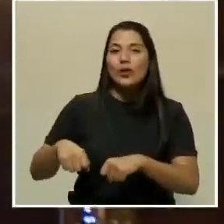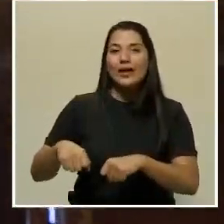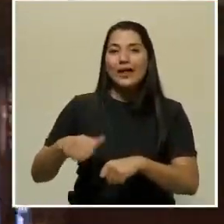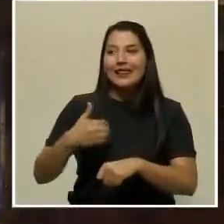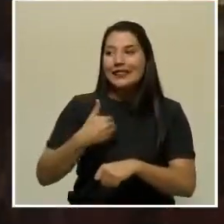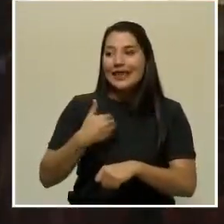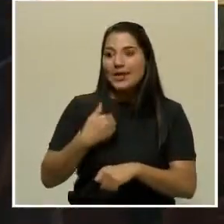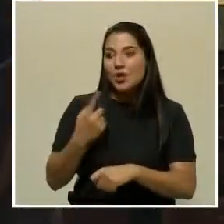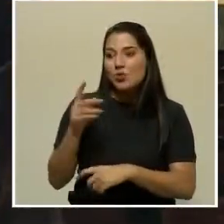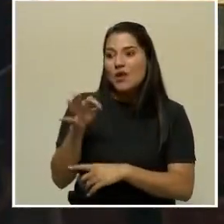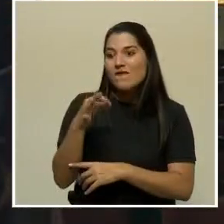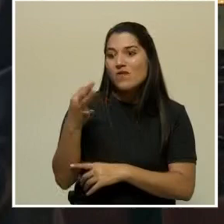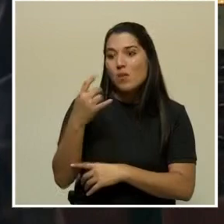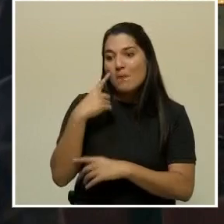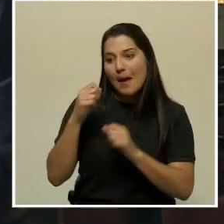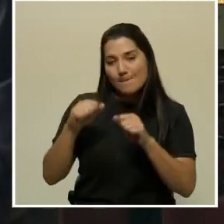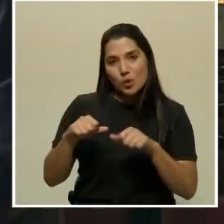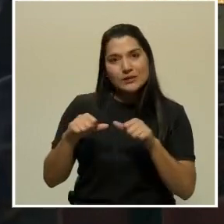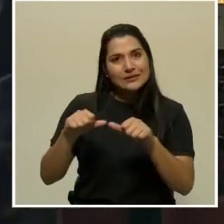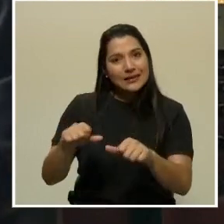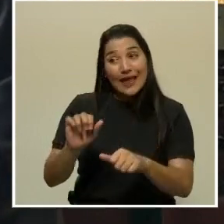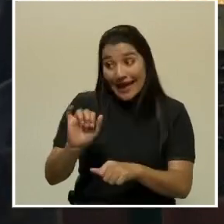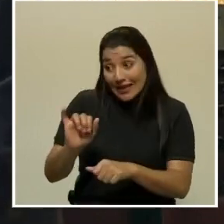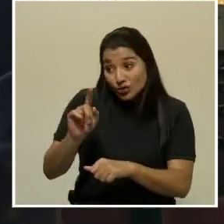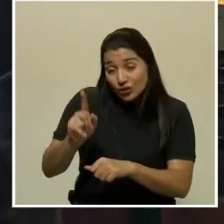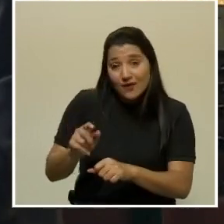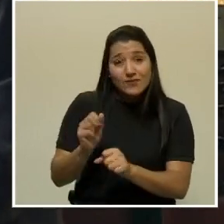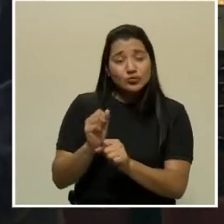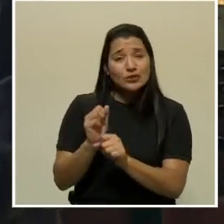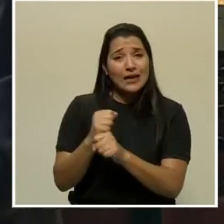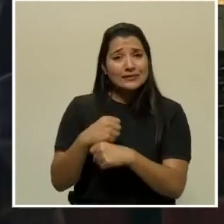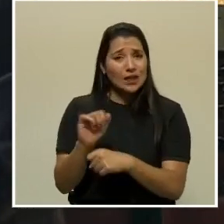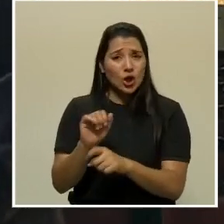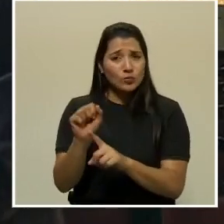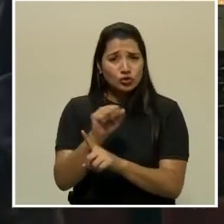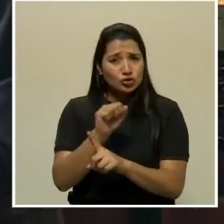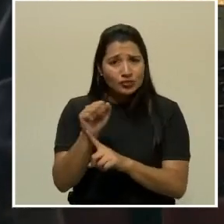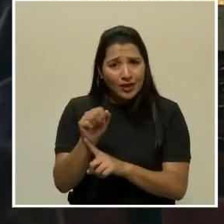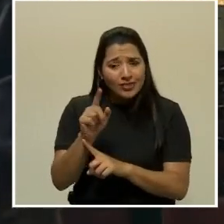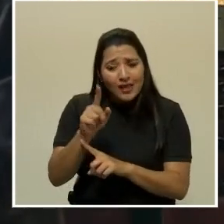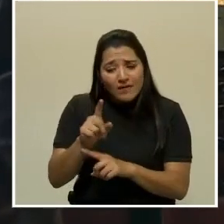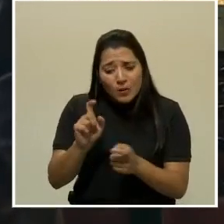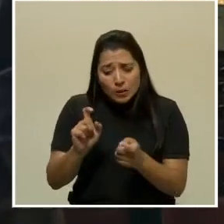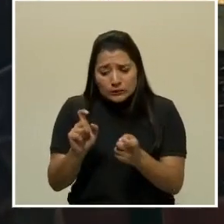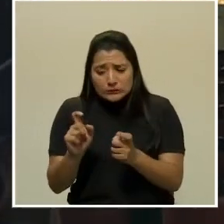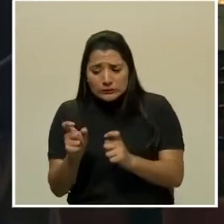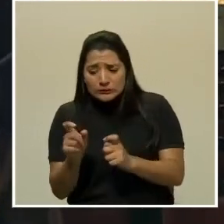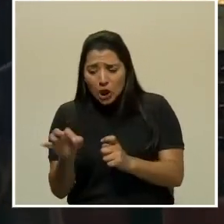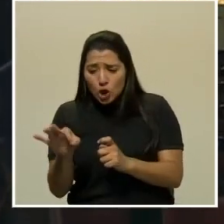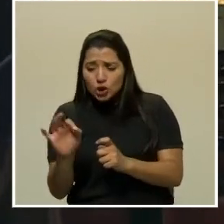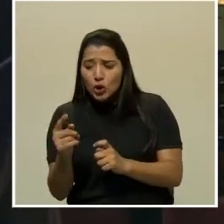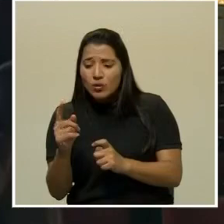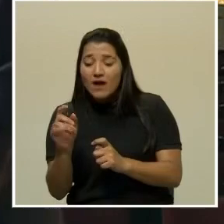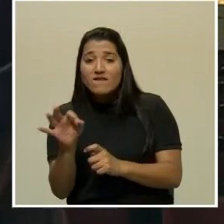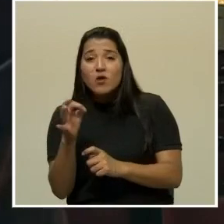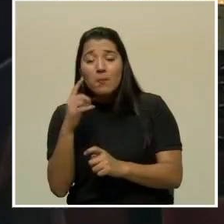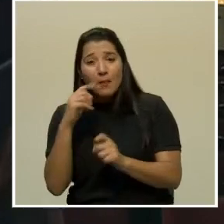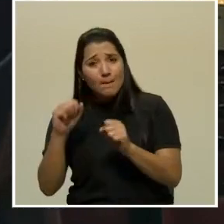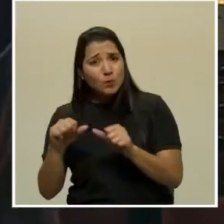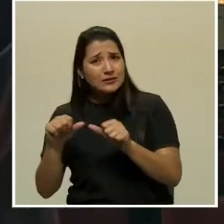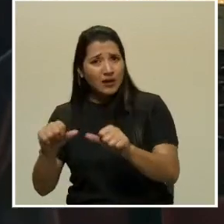una manera de seguir. Es que eso es lo que tenemos que hacer como sociedad. Tenemos que encontrar una manera de seguir. No podemos...